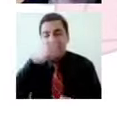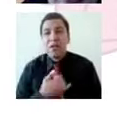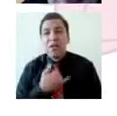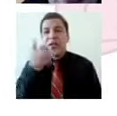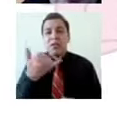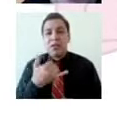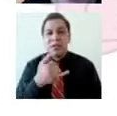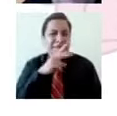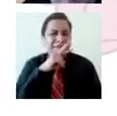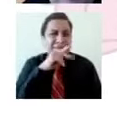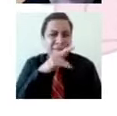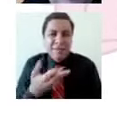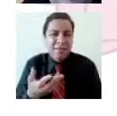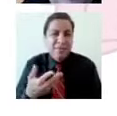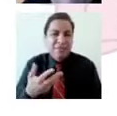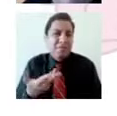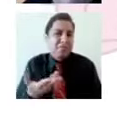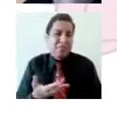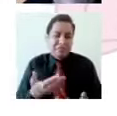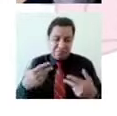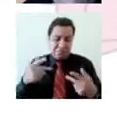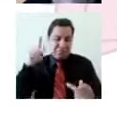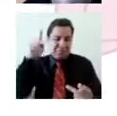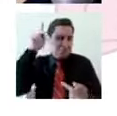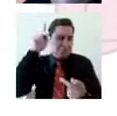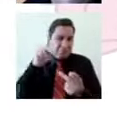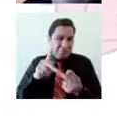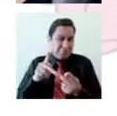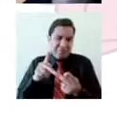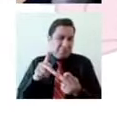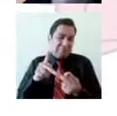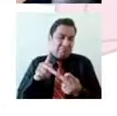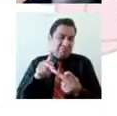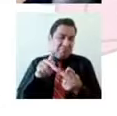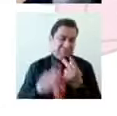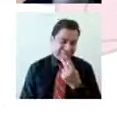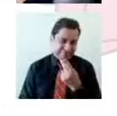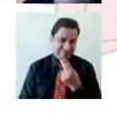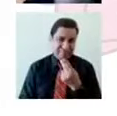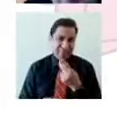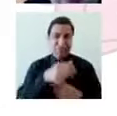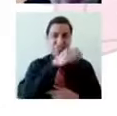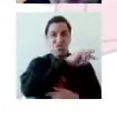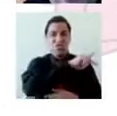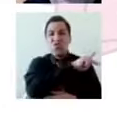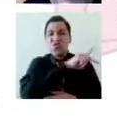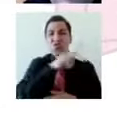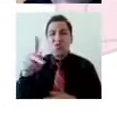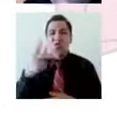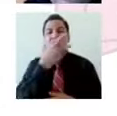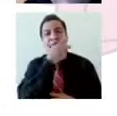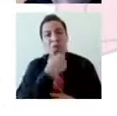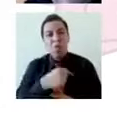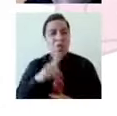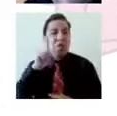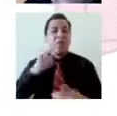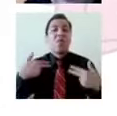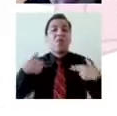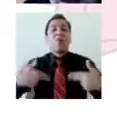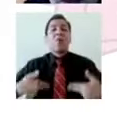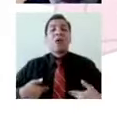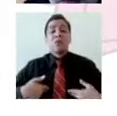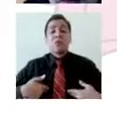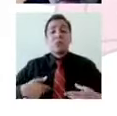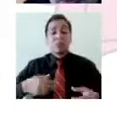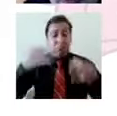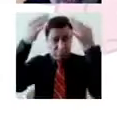Y esto lo he permitido, más bien lo he podido lograr a través de un proceso de